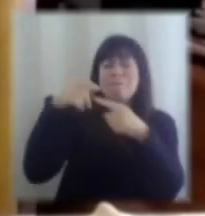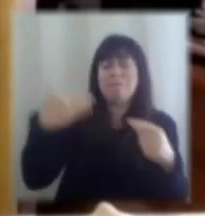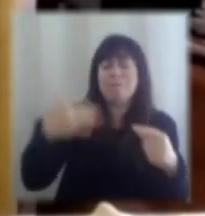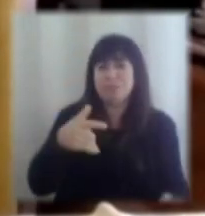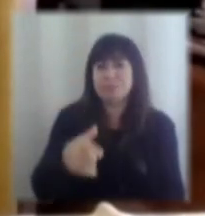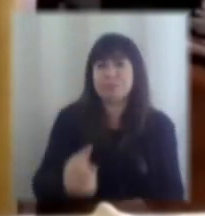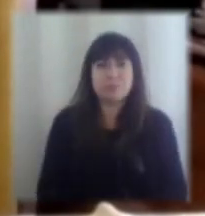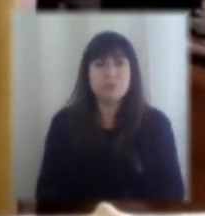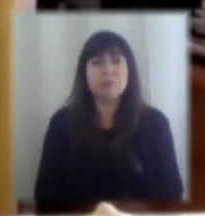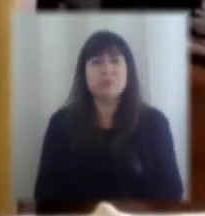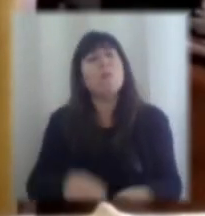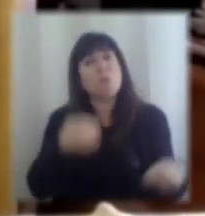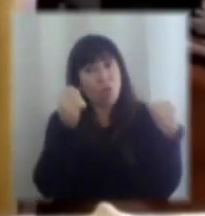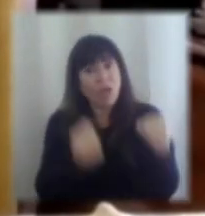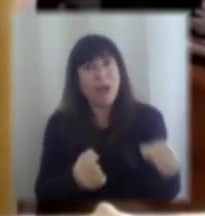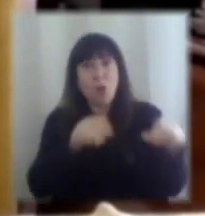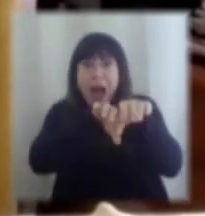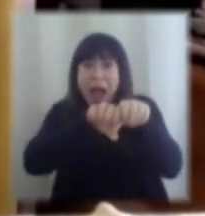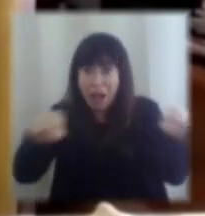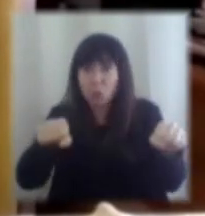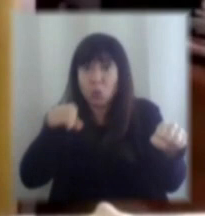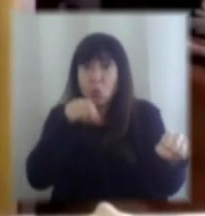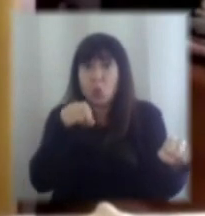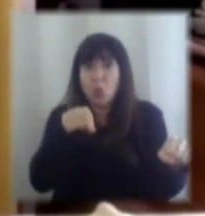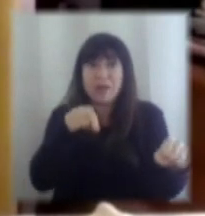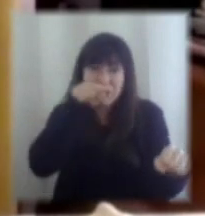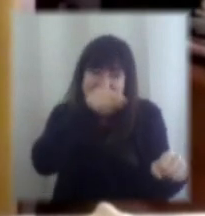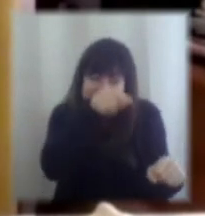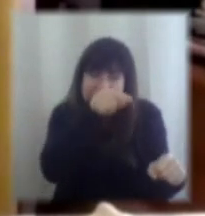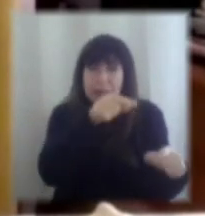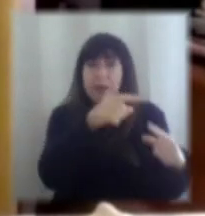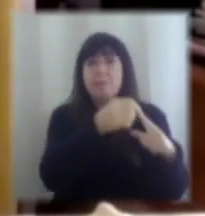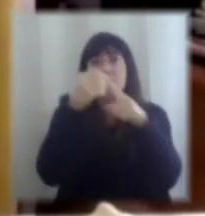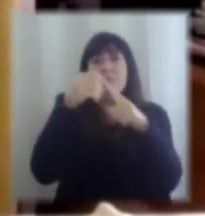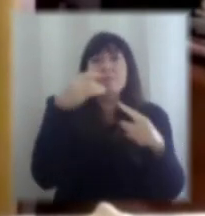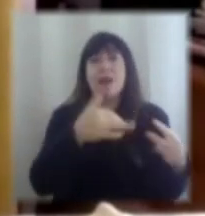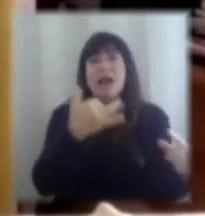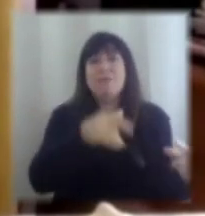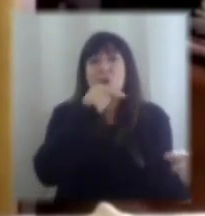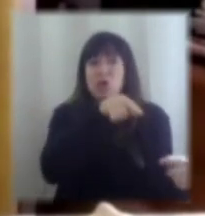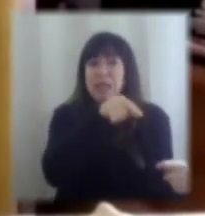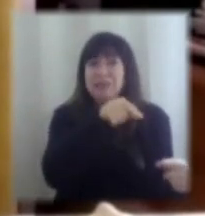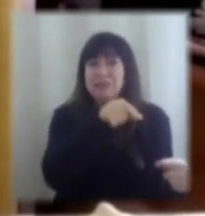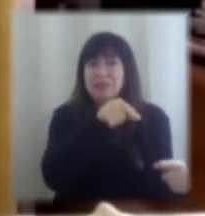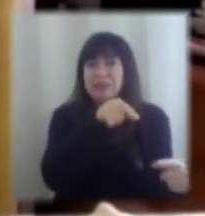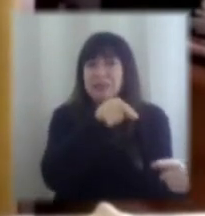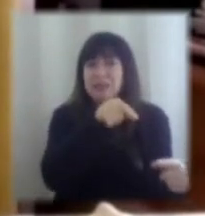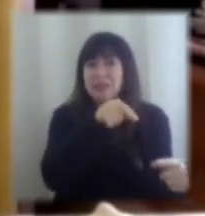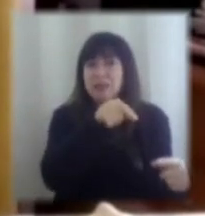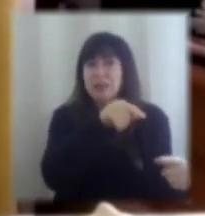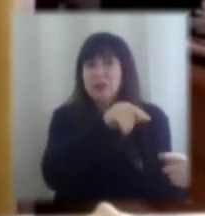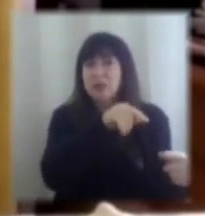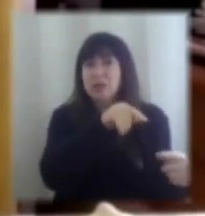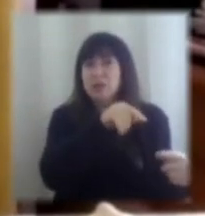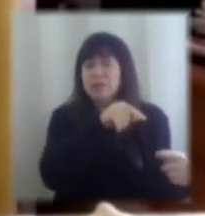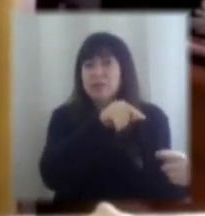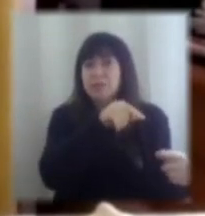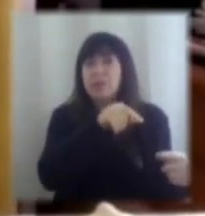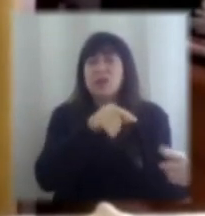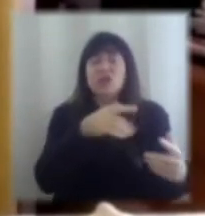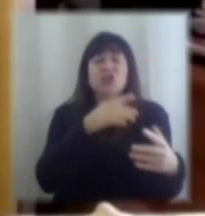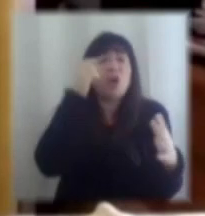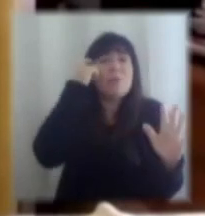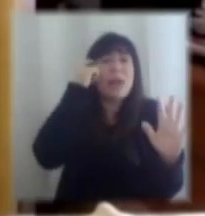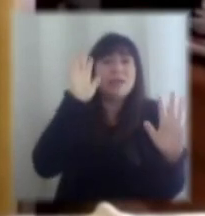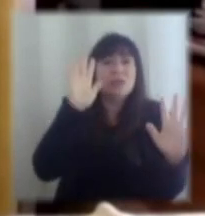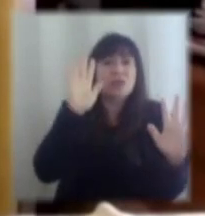acordar que esta es la prioridad, y de verdad la timbramos a fardos cerrados, todos los actores, me parece que